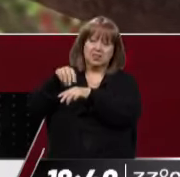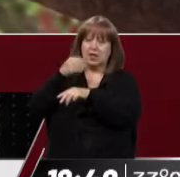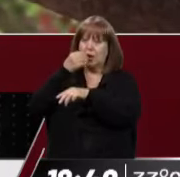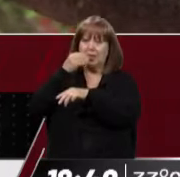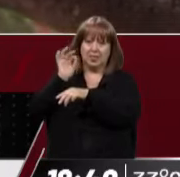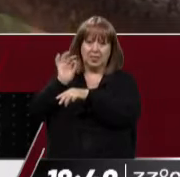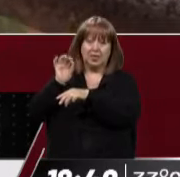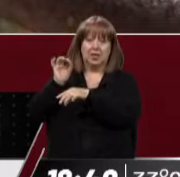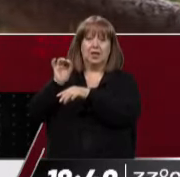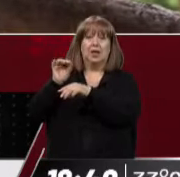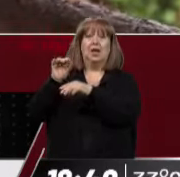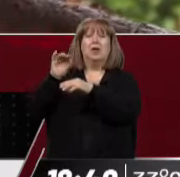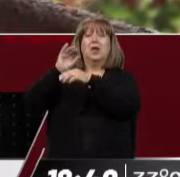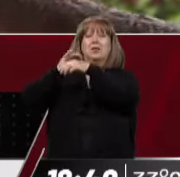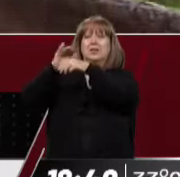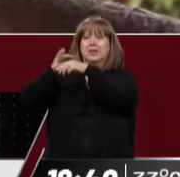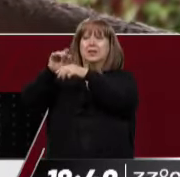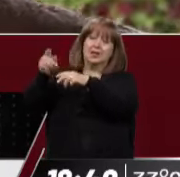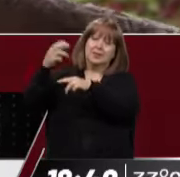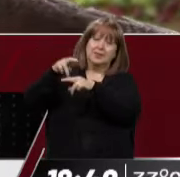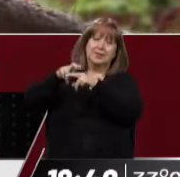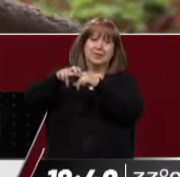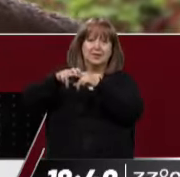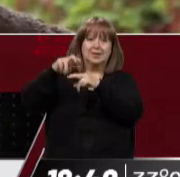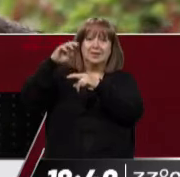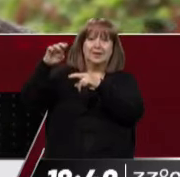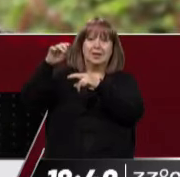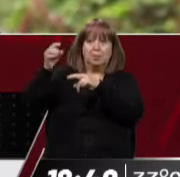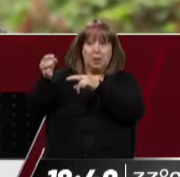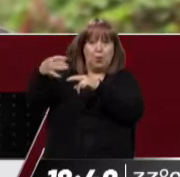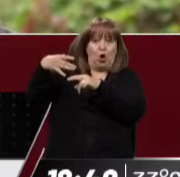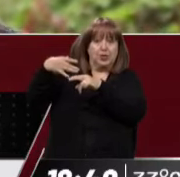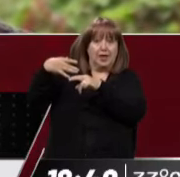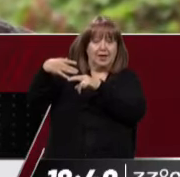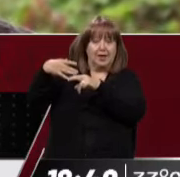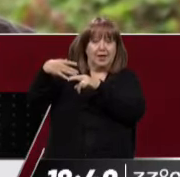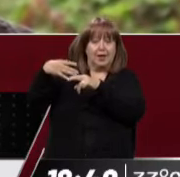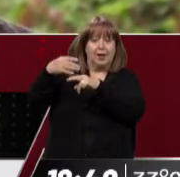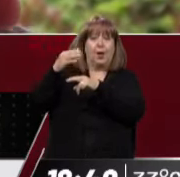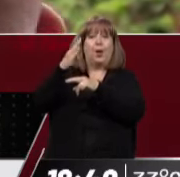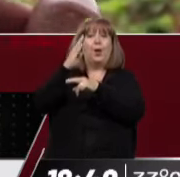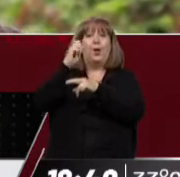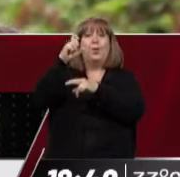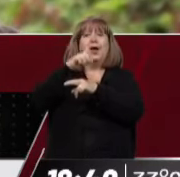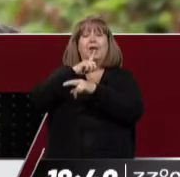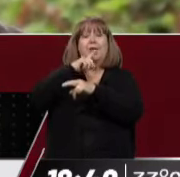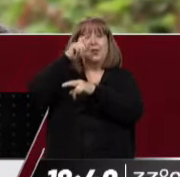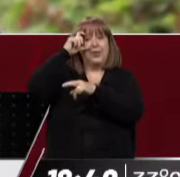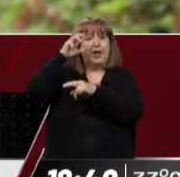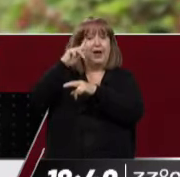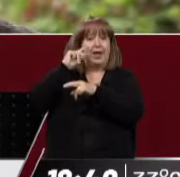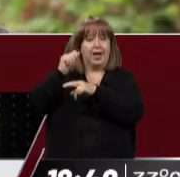comer, las tratan, las manejan, las tratan de ayudar y es ahí donde existe el